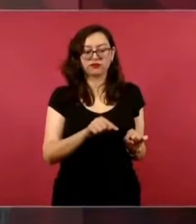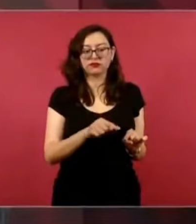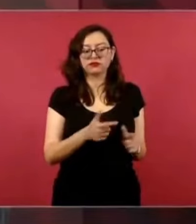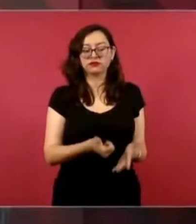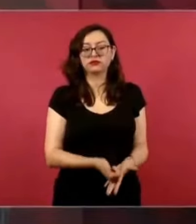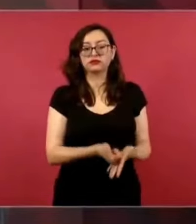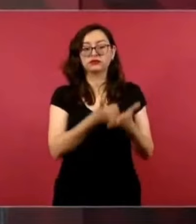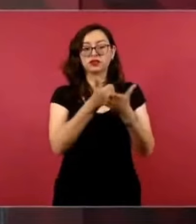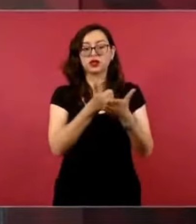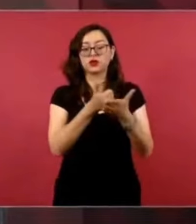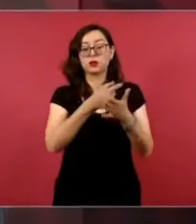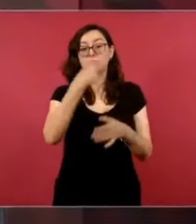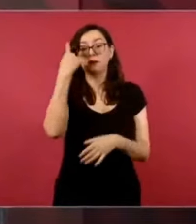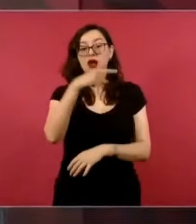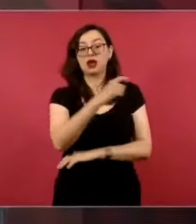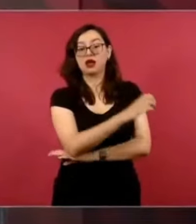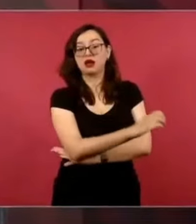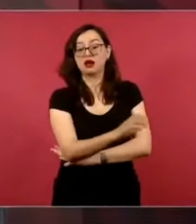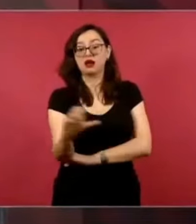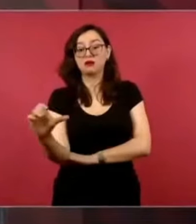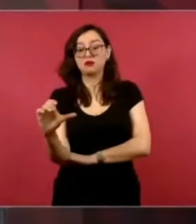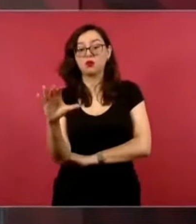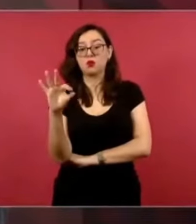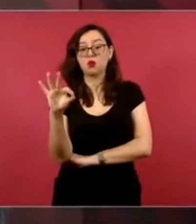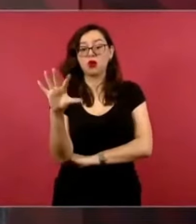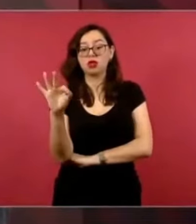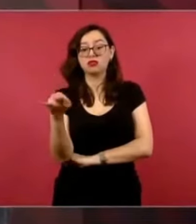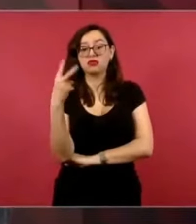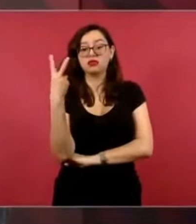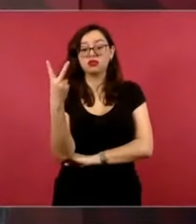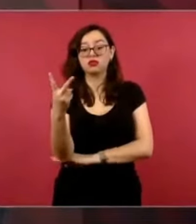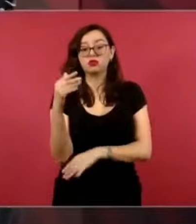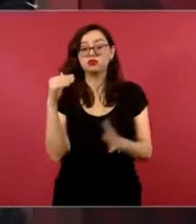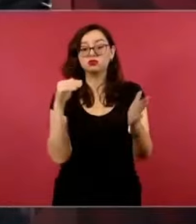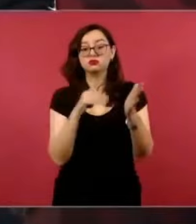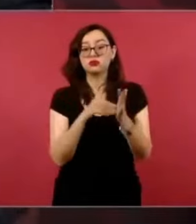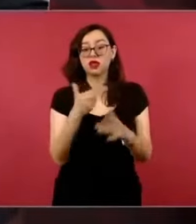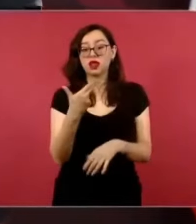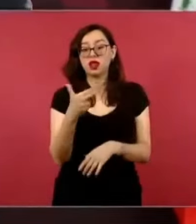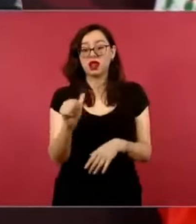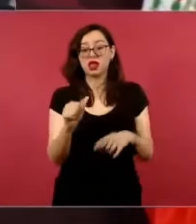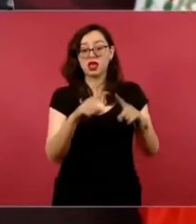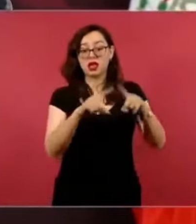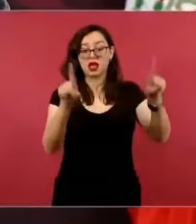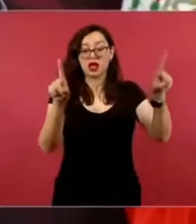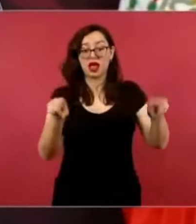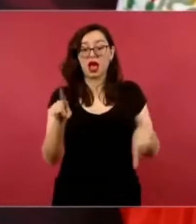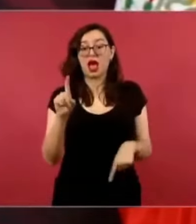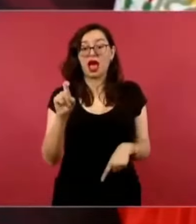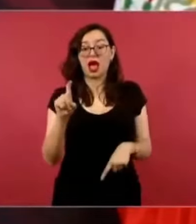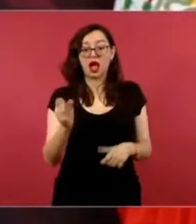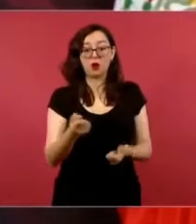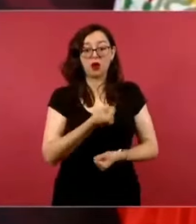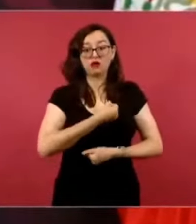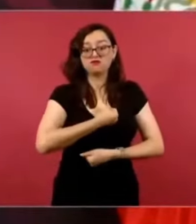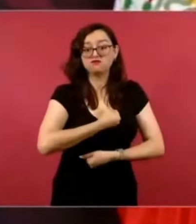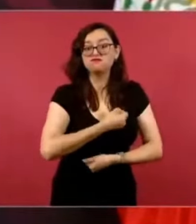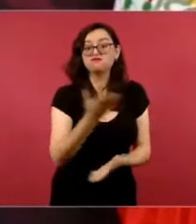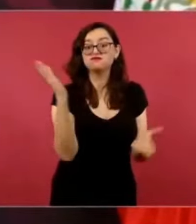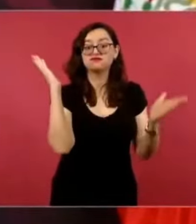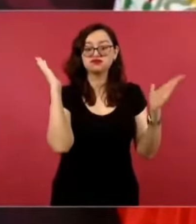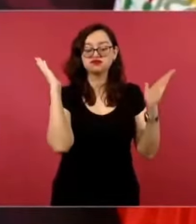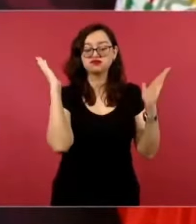mil hectáreas y vamos a inaugurar todo el distrito de riego